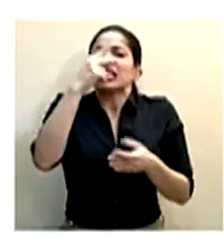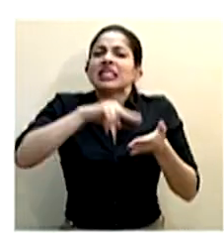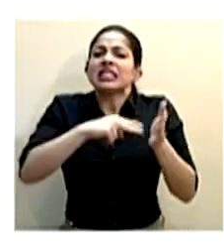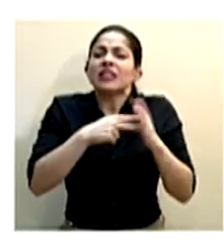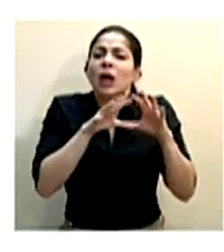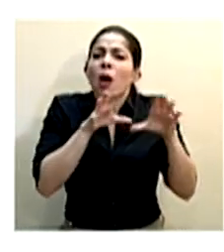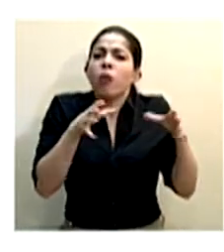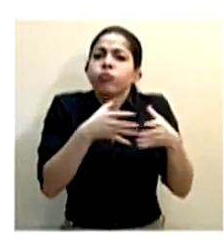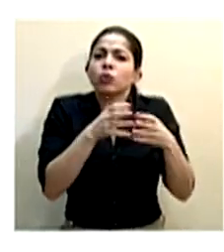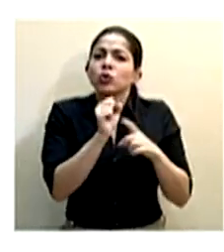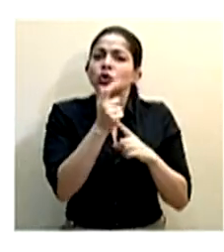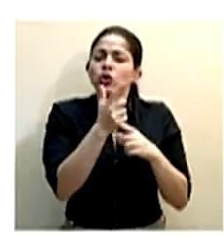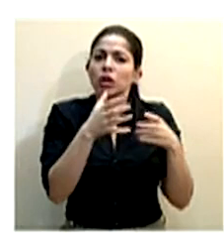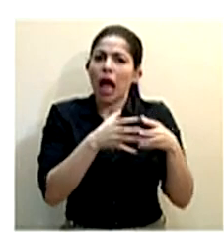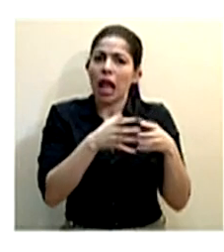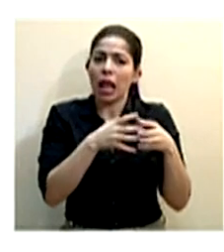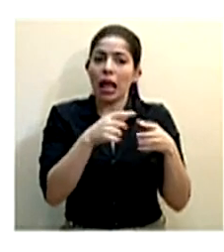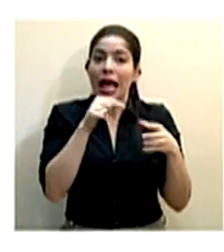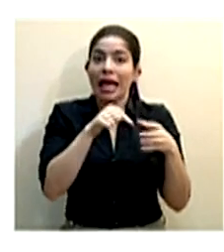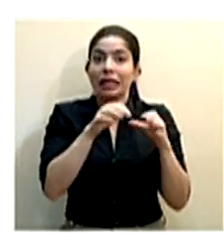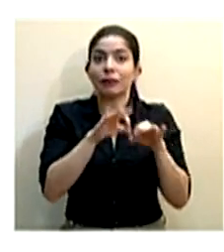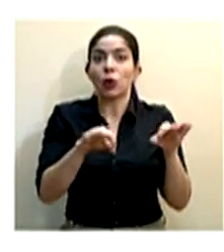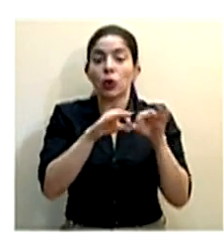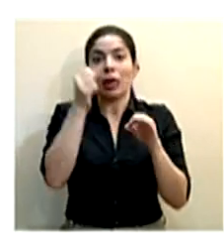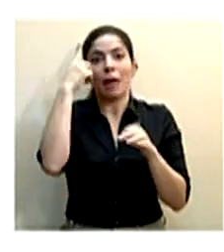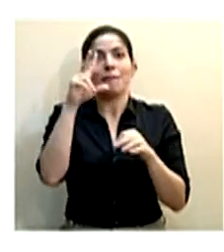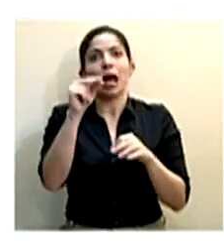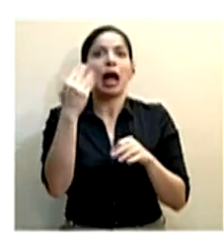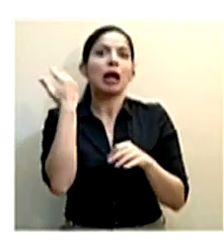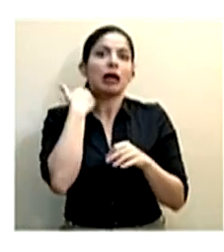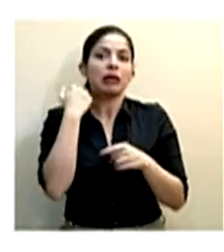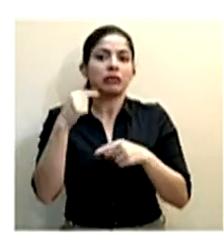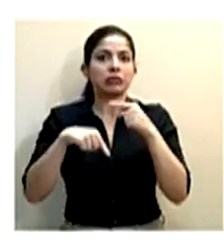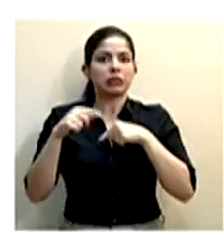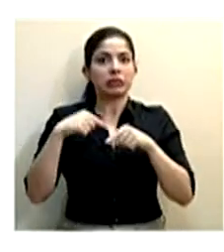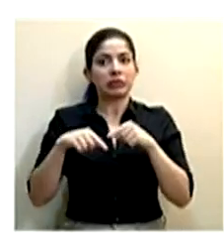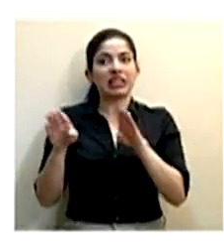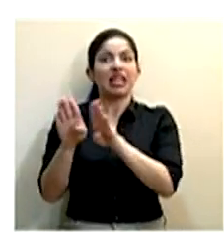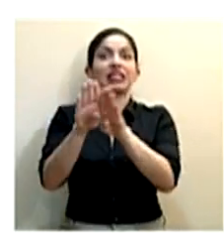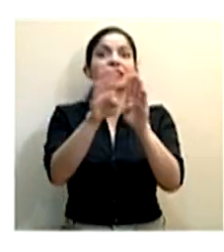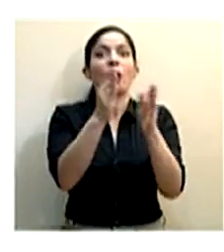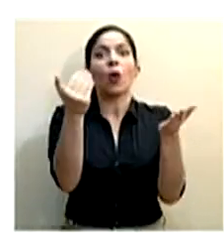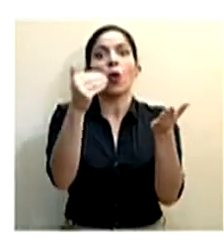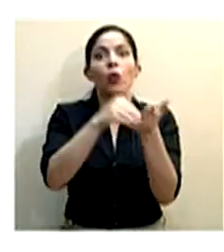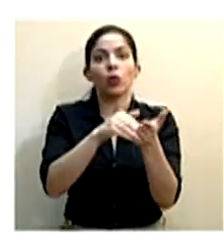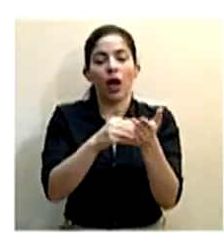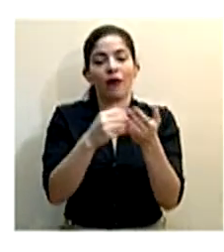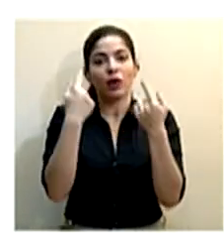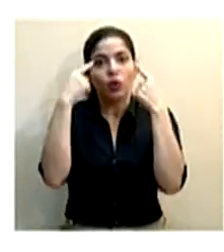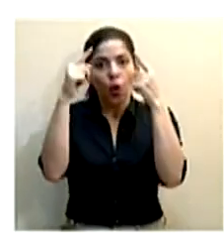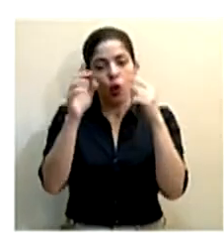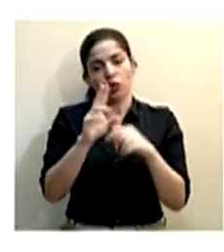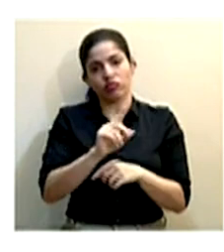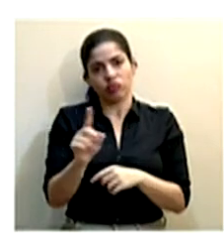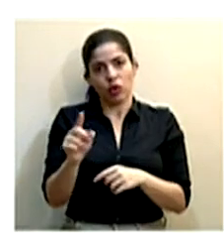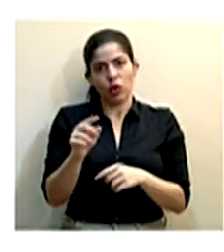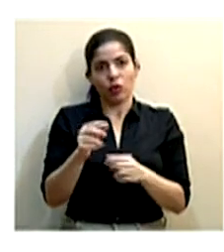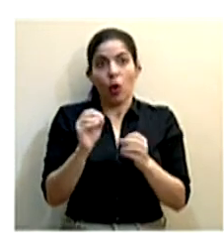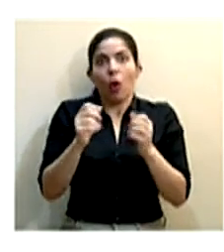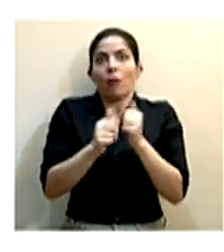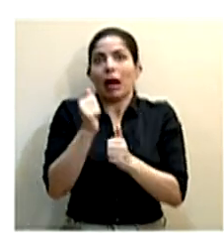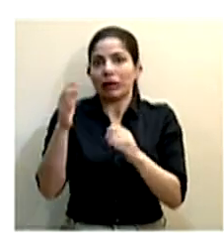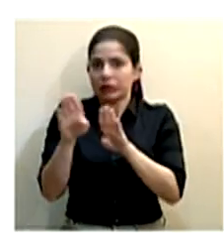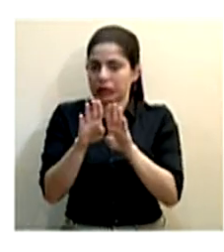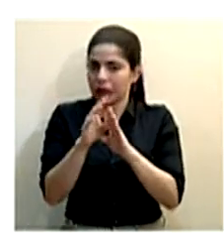avanzar y no tener que retroceder, como dijo el presidente, y suspender todo lo que hemos logrado hasta el momento, o más.